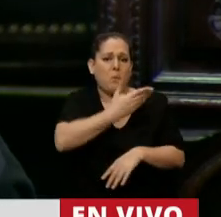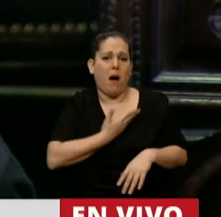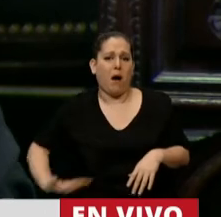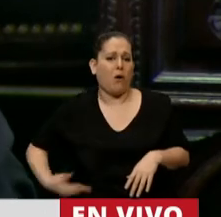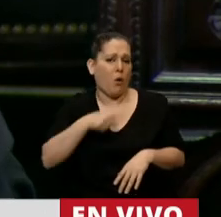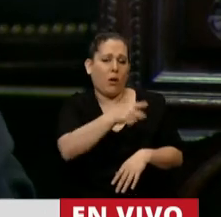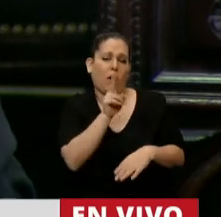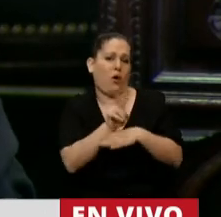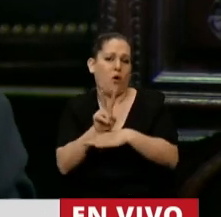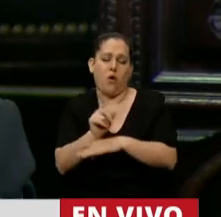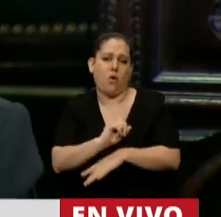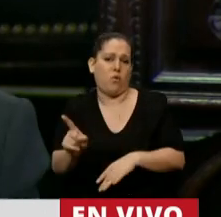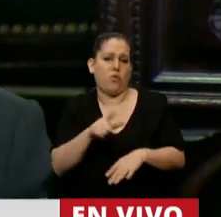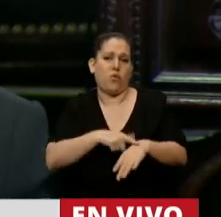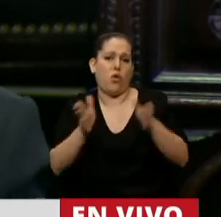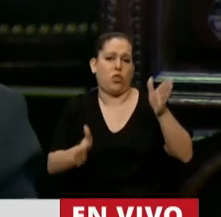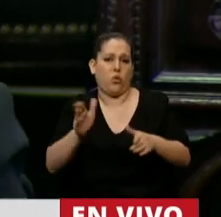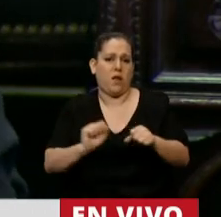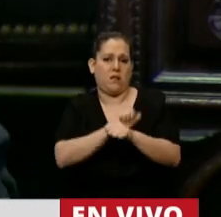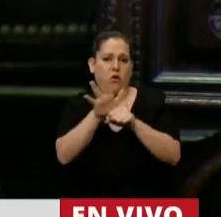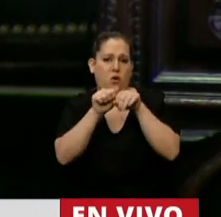proteger durante la cuarentena. Gracias.